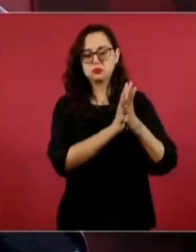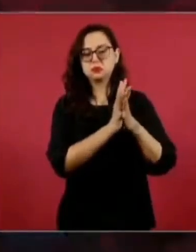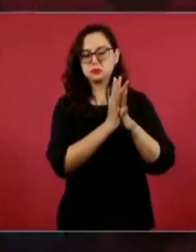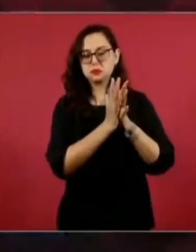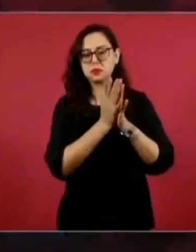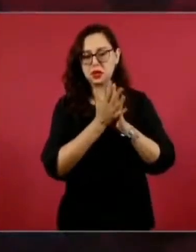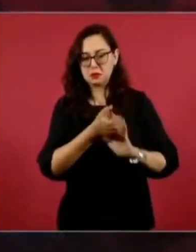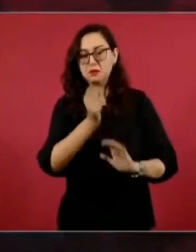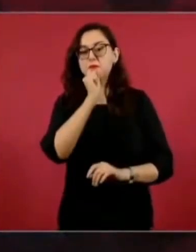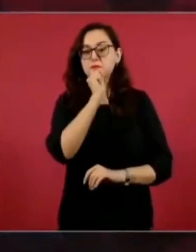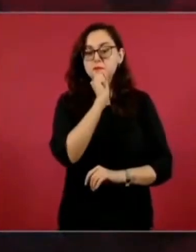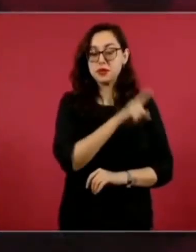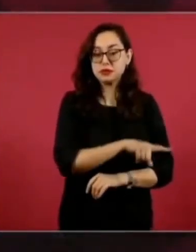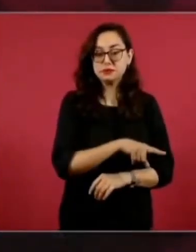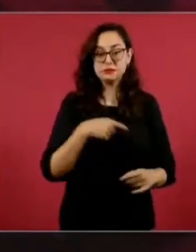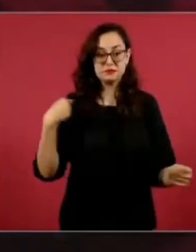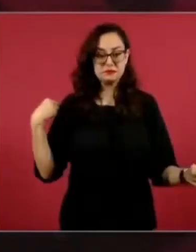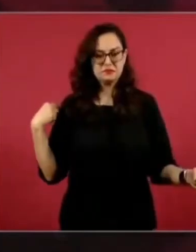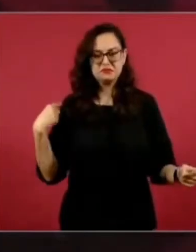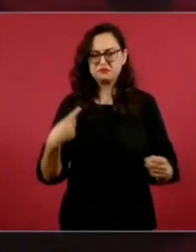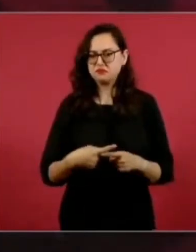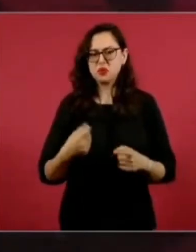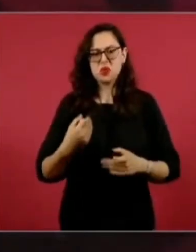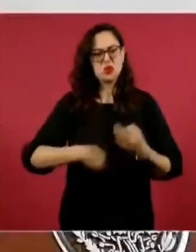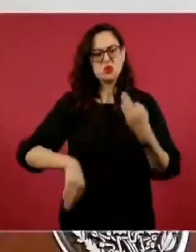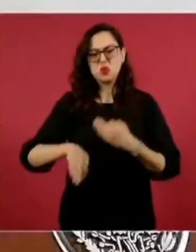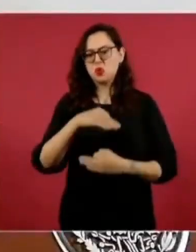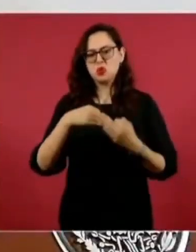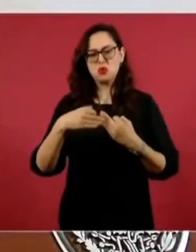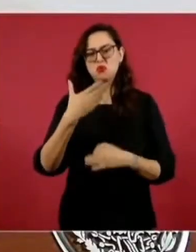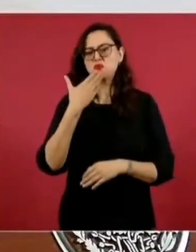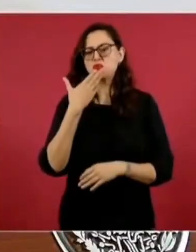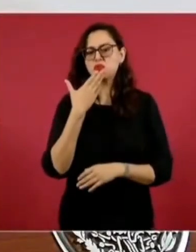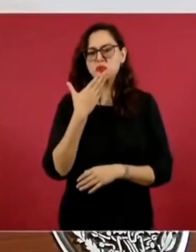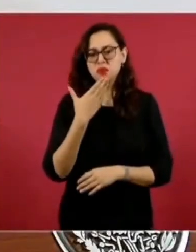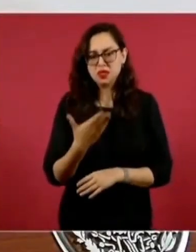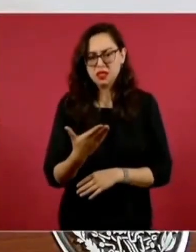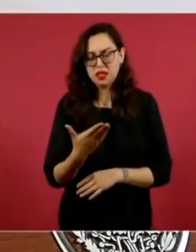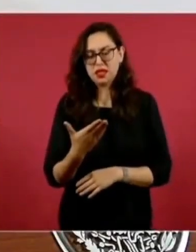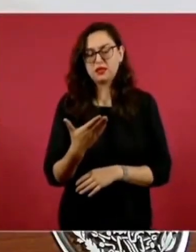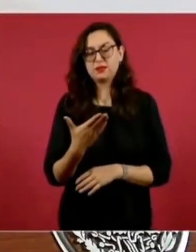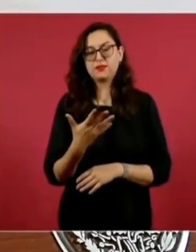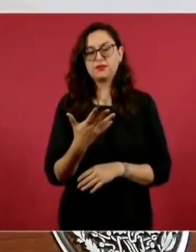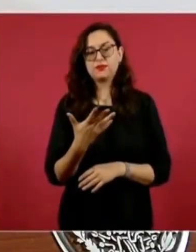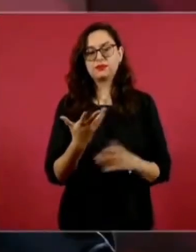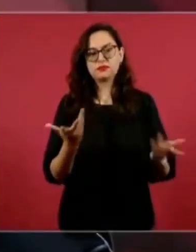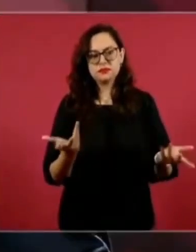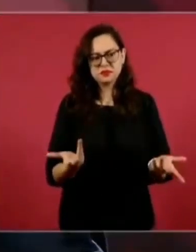Y hasta ahora muy bien, muy bien, porque no